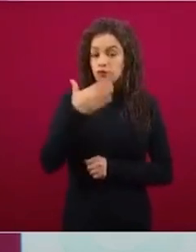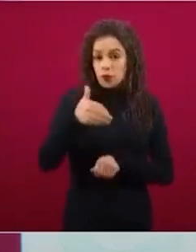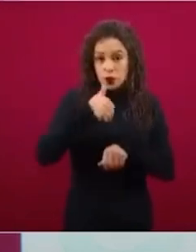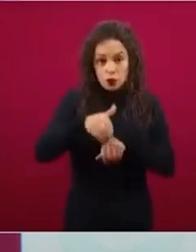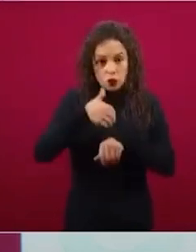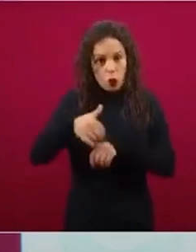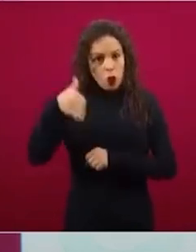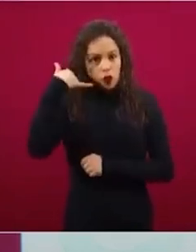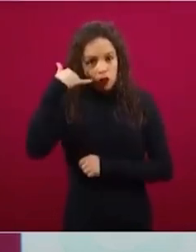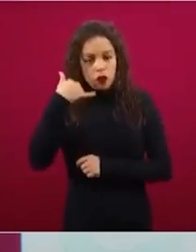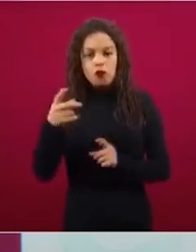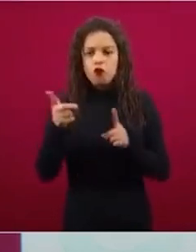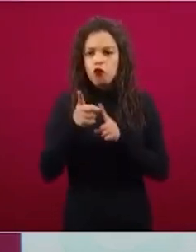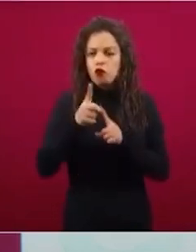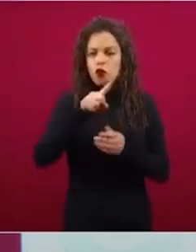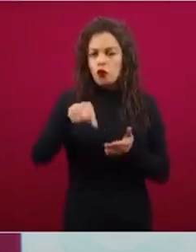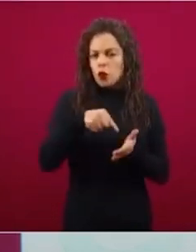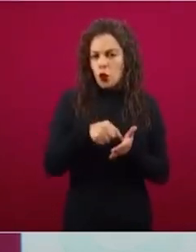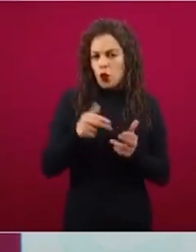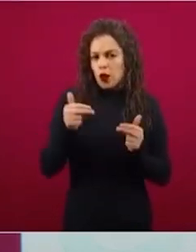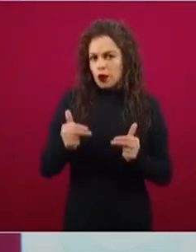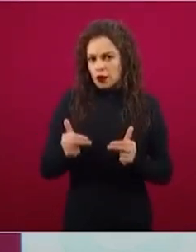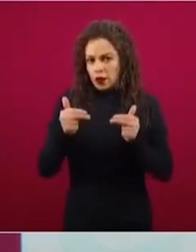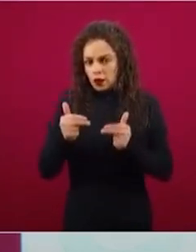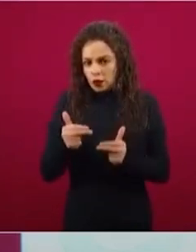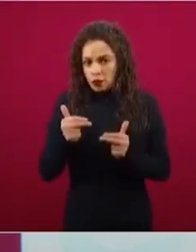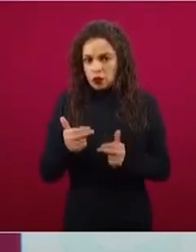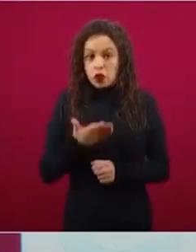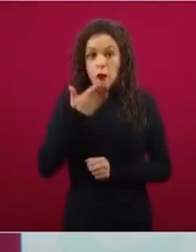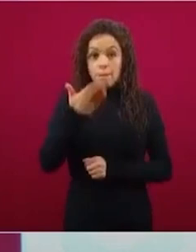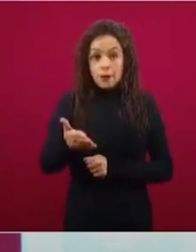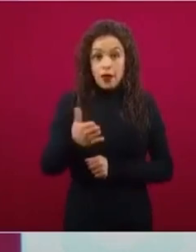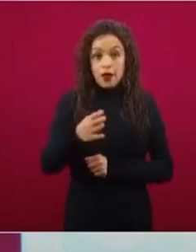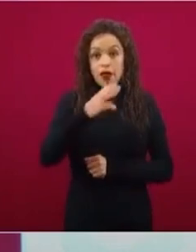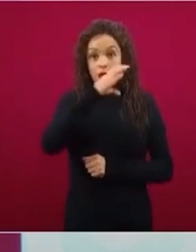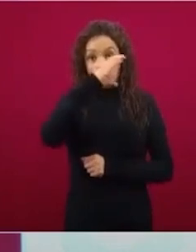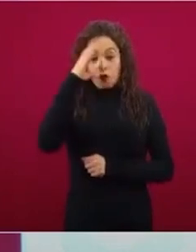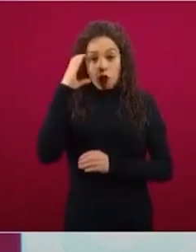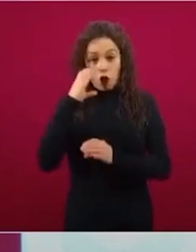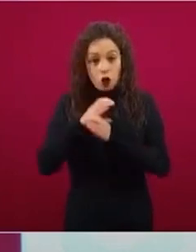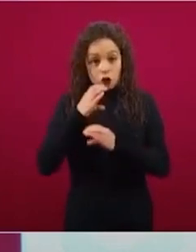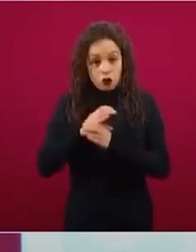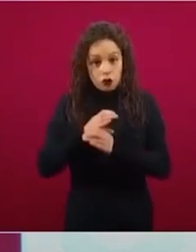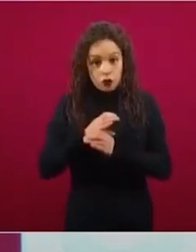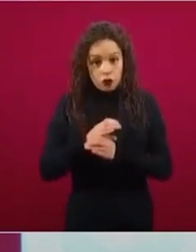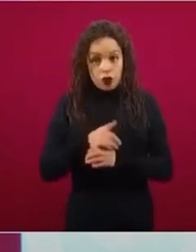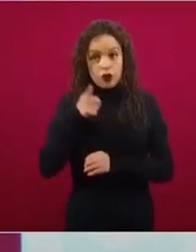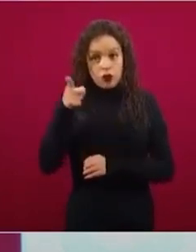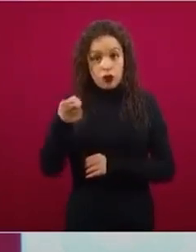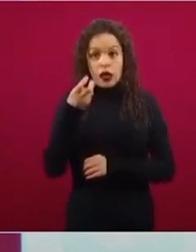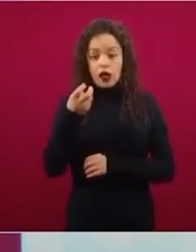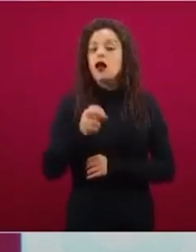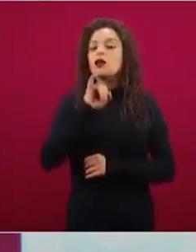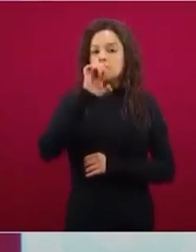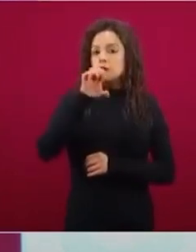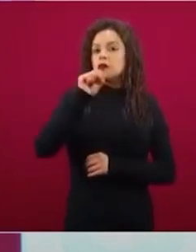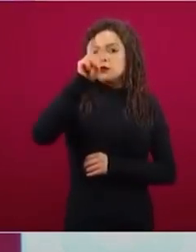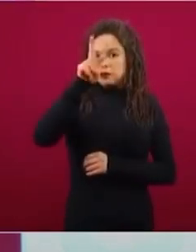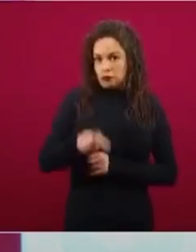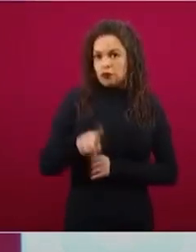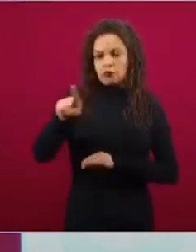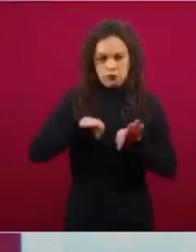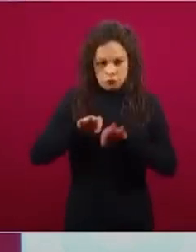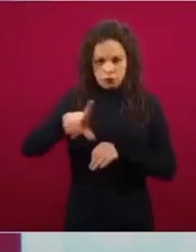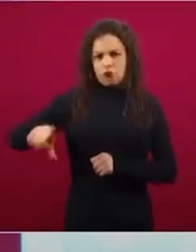el negocio y les piden la foto del negocio, sí son servidores y servidoras de la Nación. Y como ya saben, el